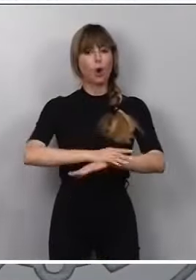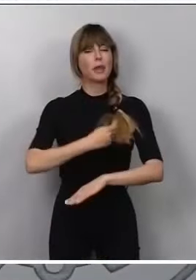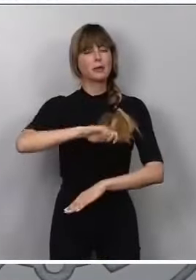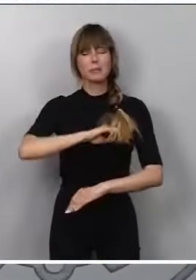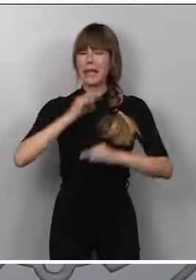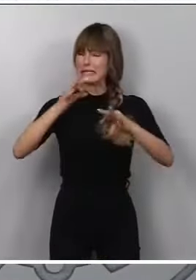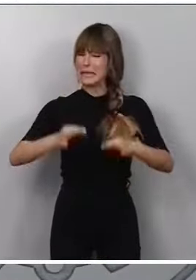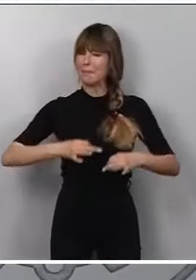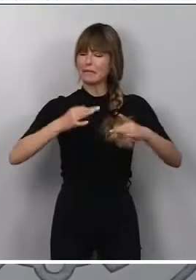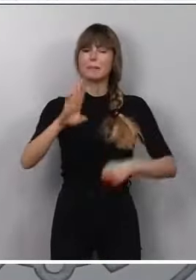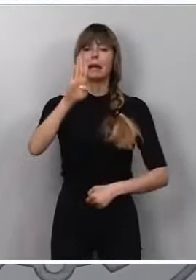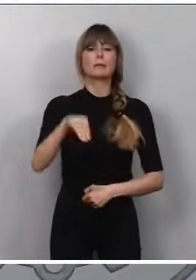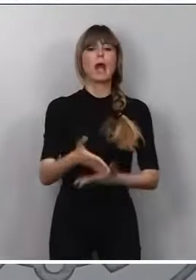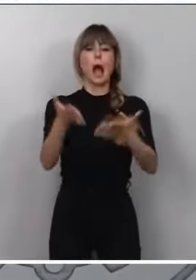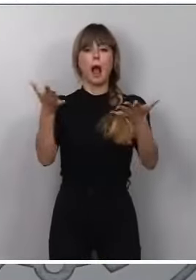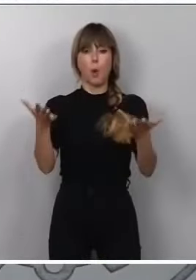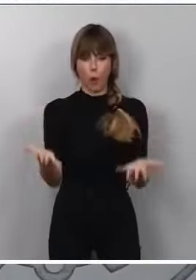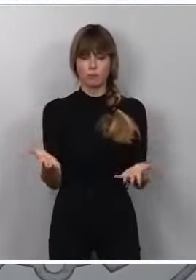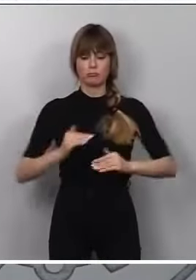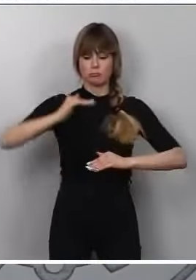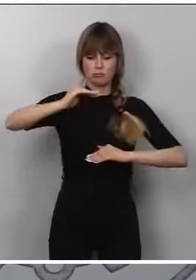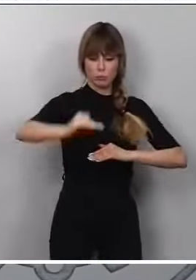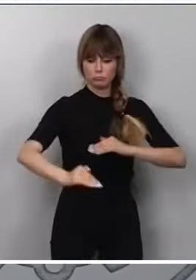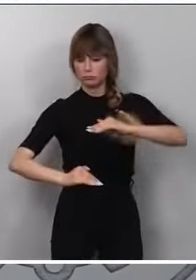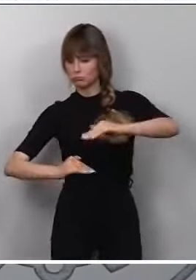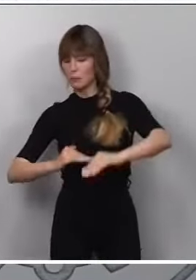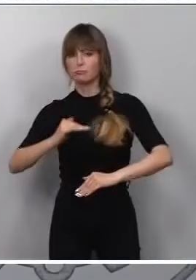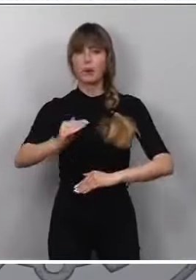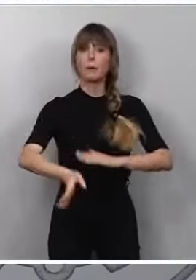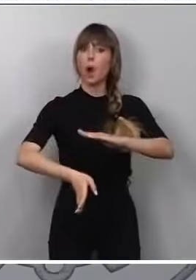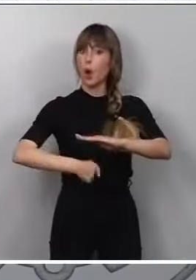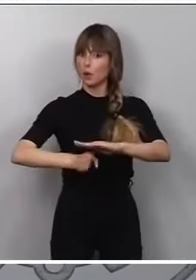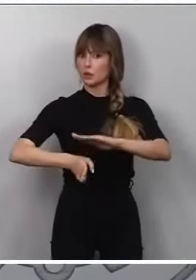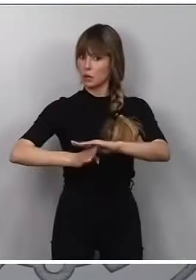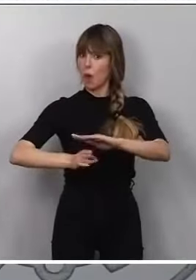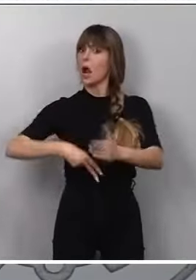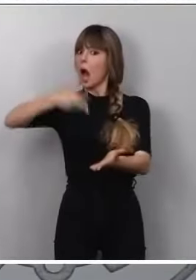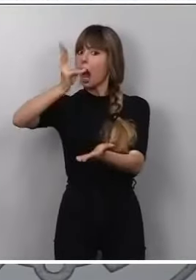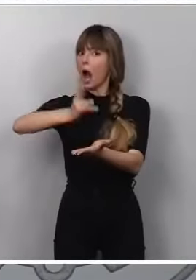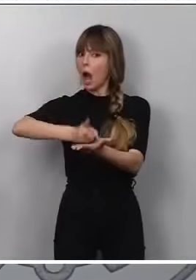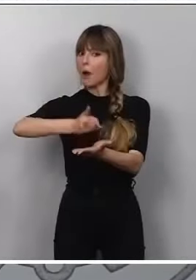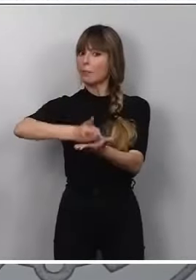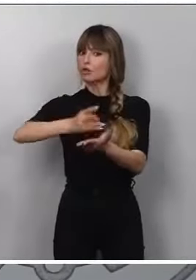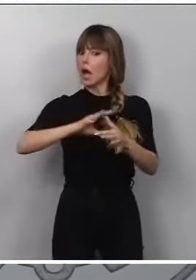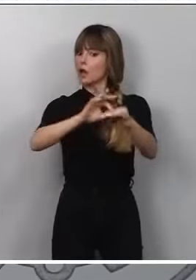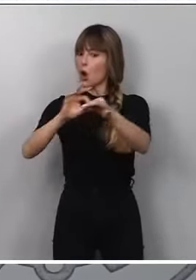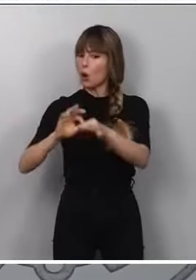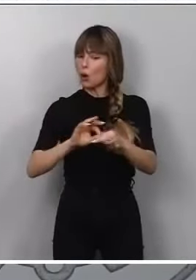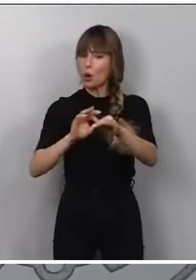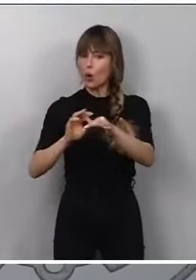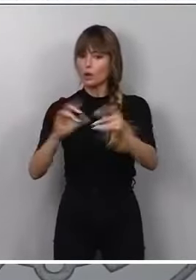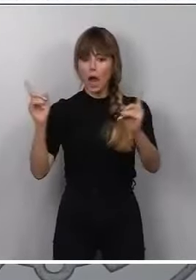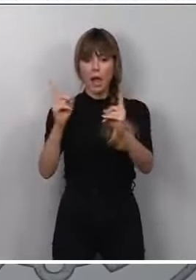autodeterminación, como piden los partidos independentistas catalanes, al esgrimir que este plebiscito no es positivo para